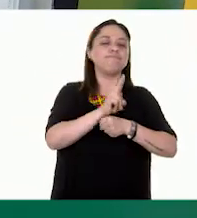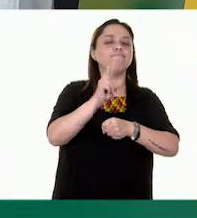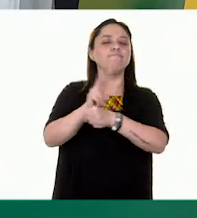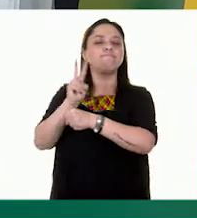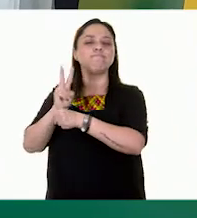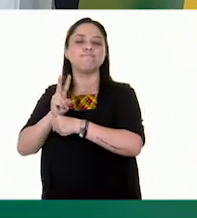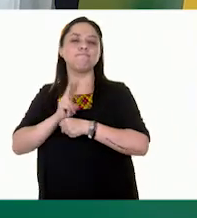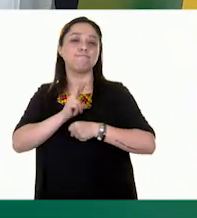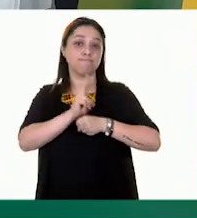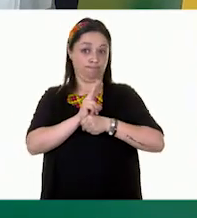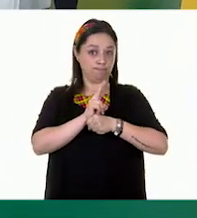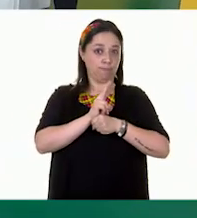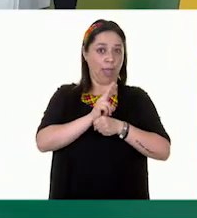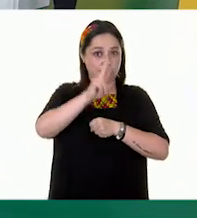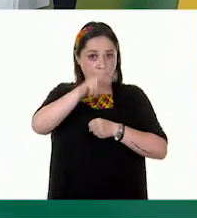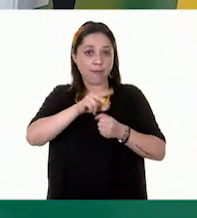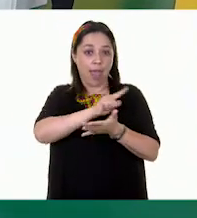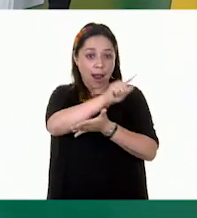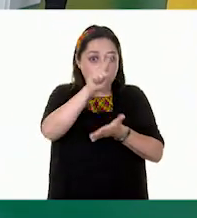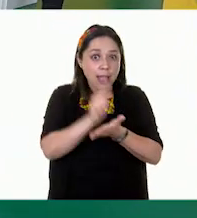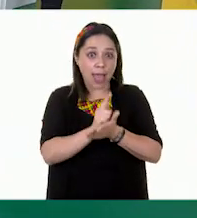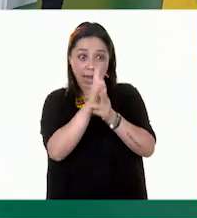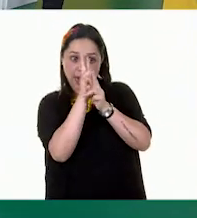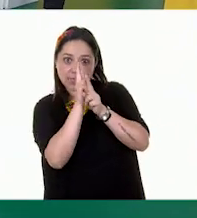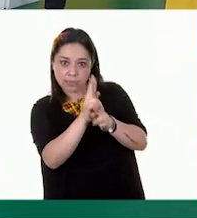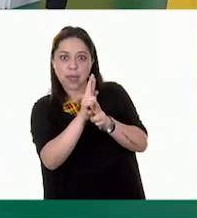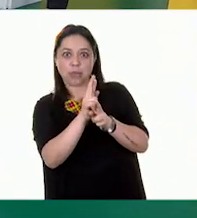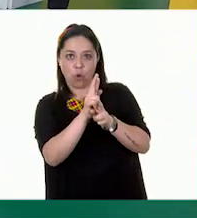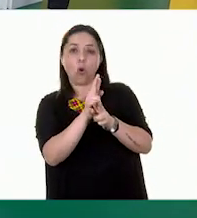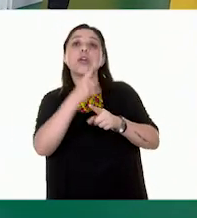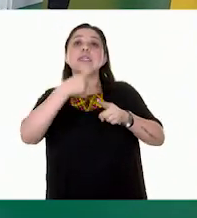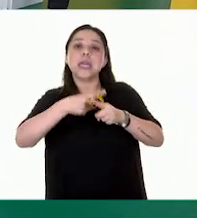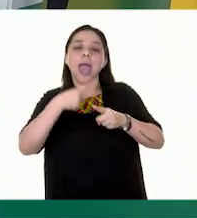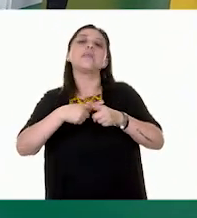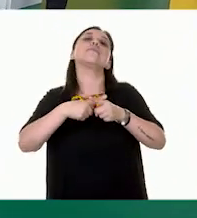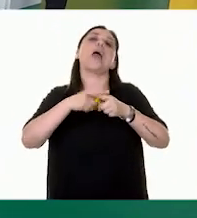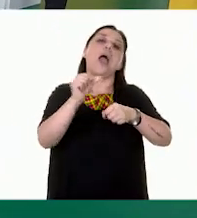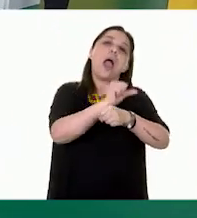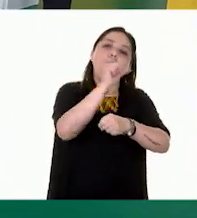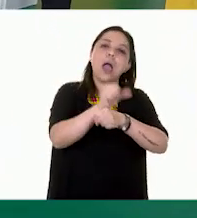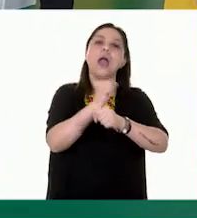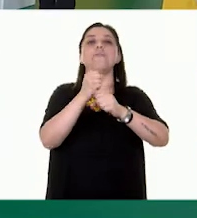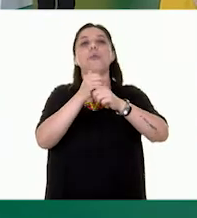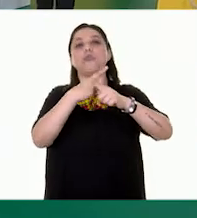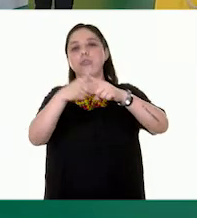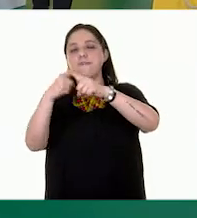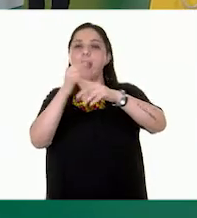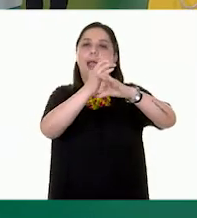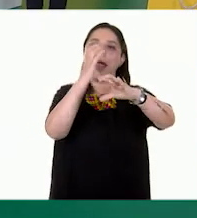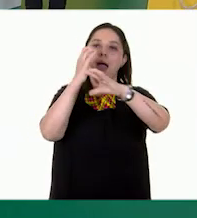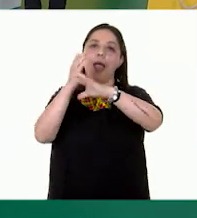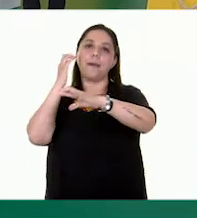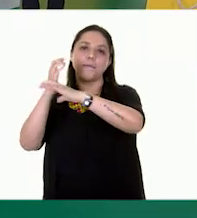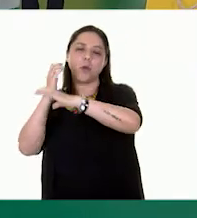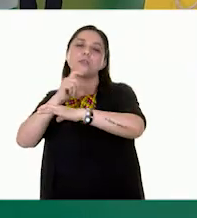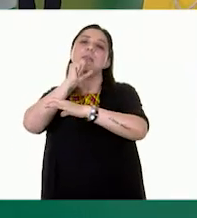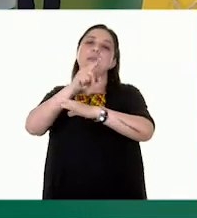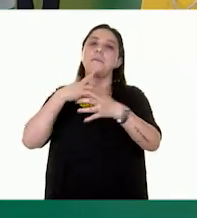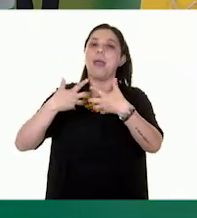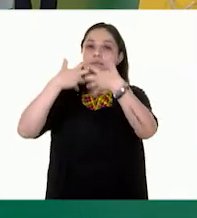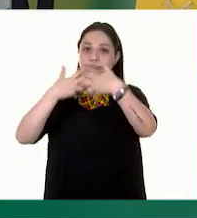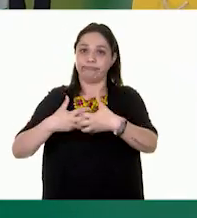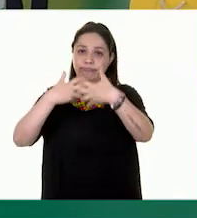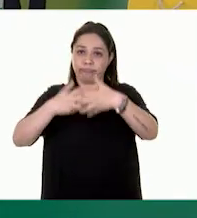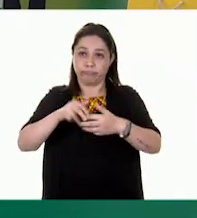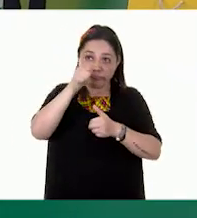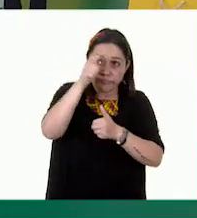industrias y transportes que contaminan el medio ambiente con los gases que emiten. ¡Excelente!